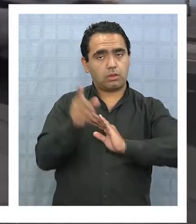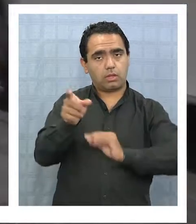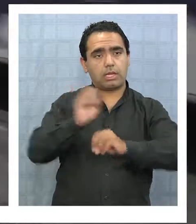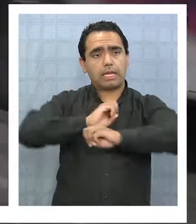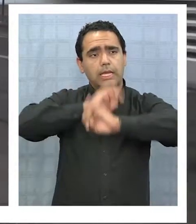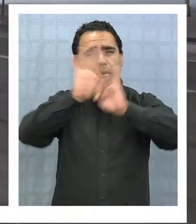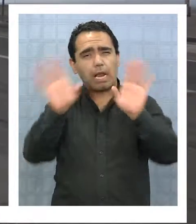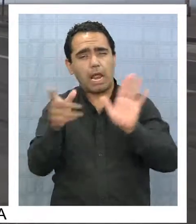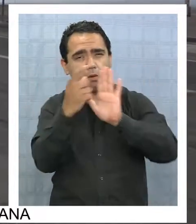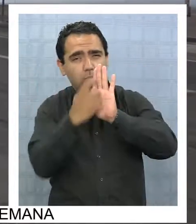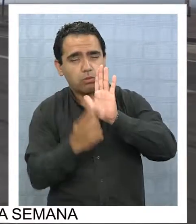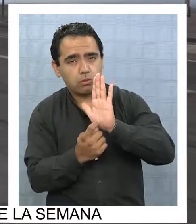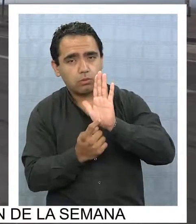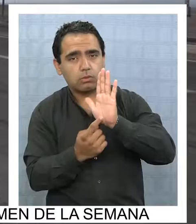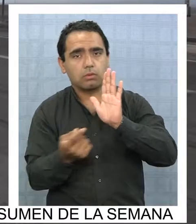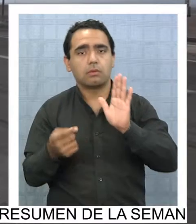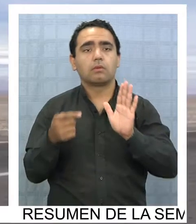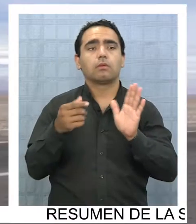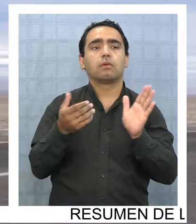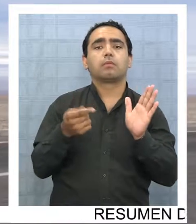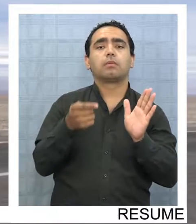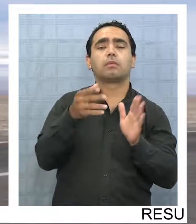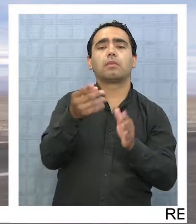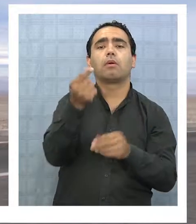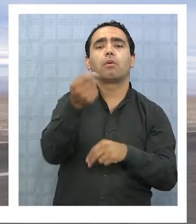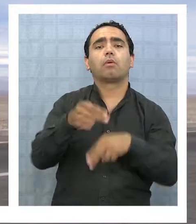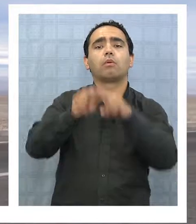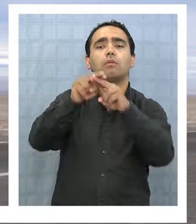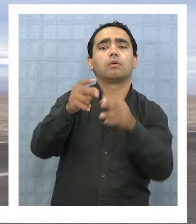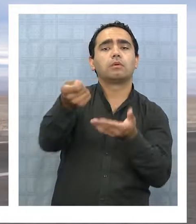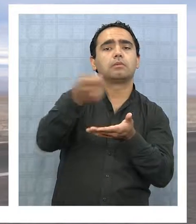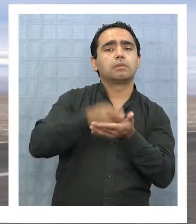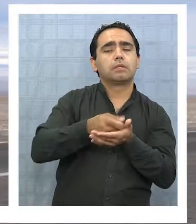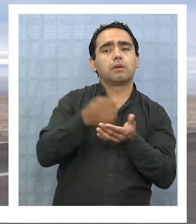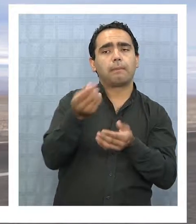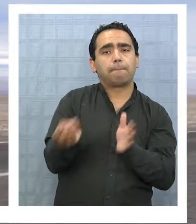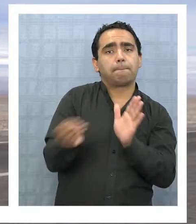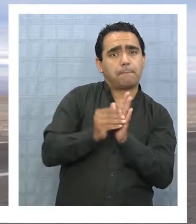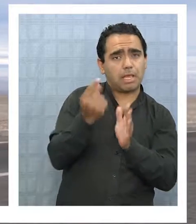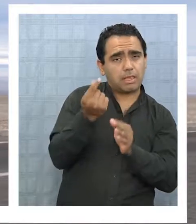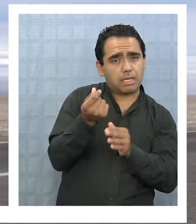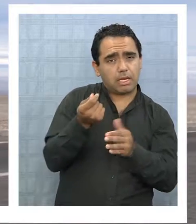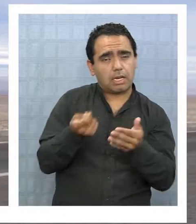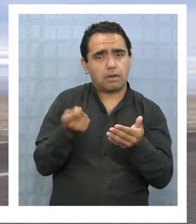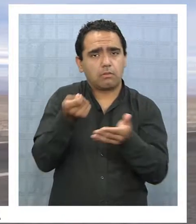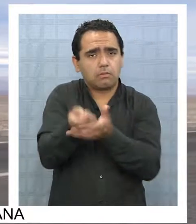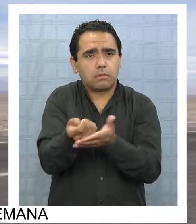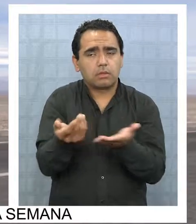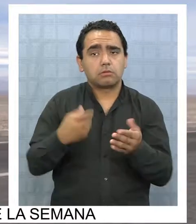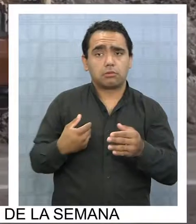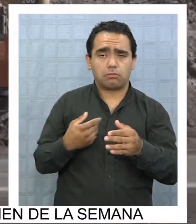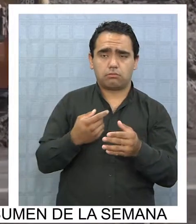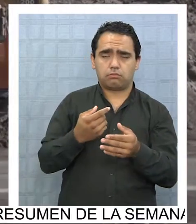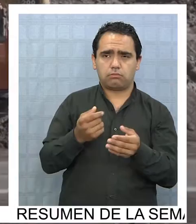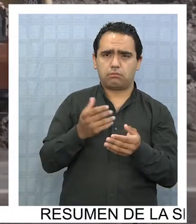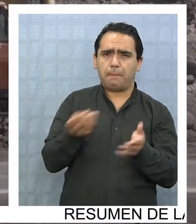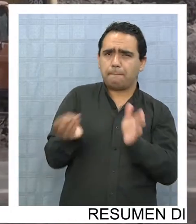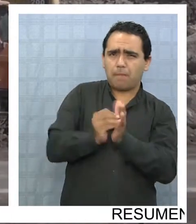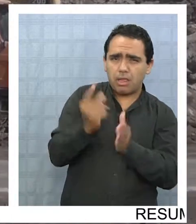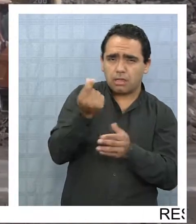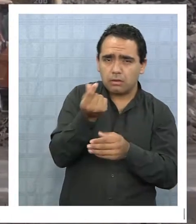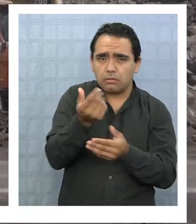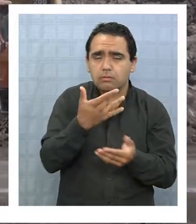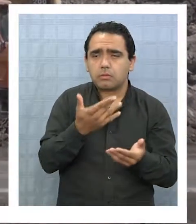y se aclaren algunos puntos, por ejemplo, esto fue licitado y los montos no alcanzaron, están pidiendo más dinero y los colegas solicitaron en la comisión,